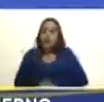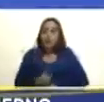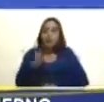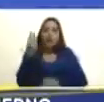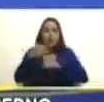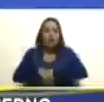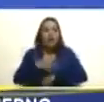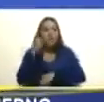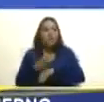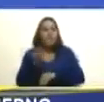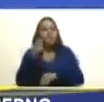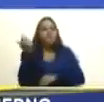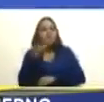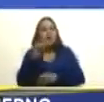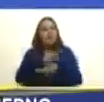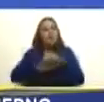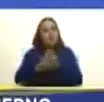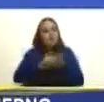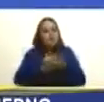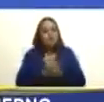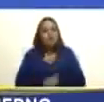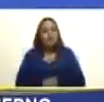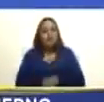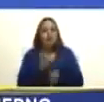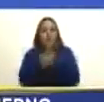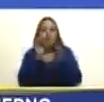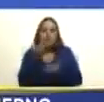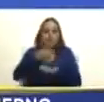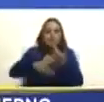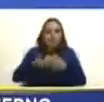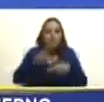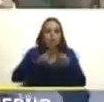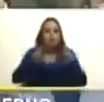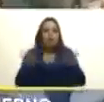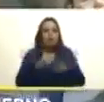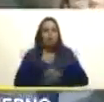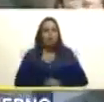tarde con Guyana por la vía diplomática y pacífica